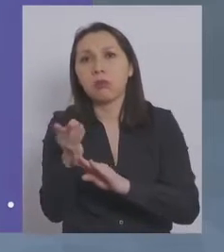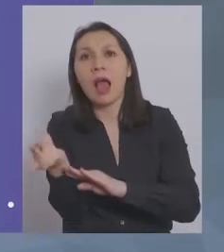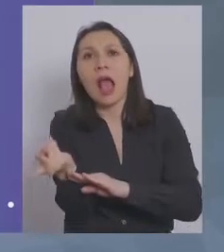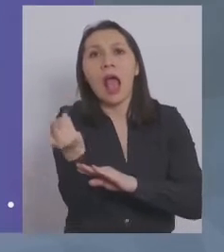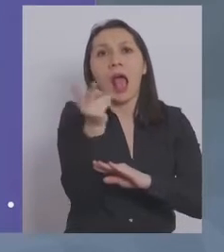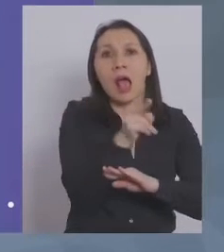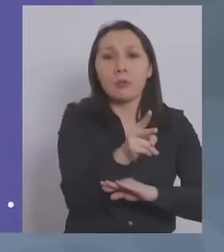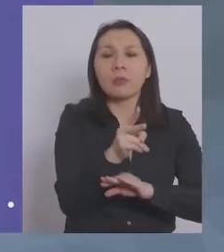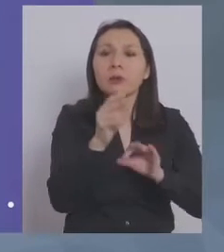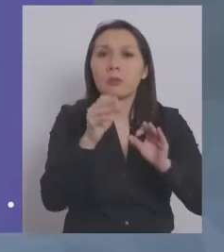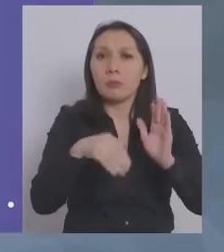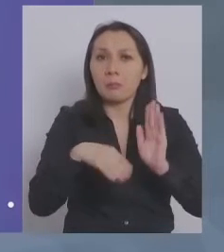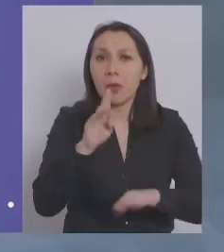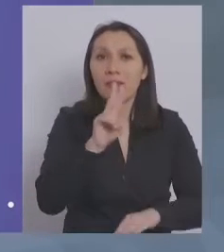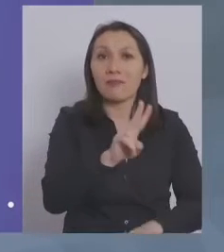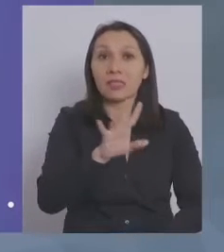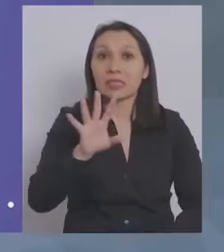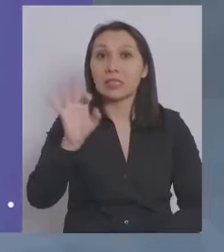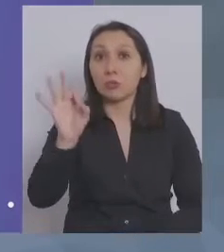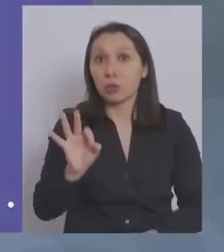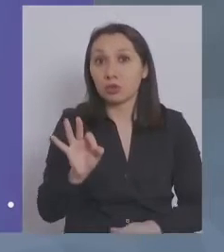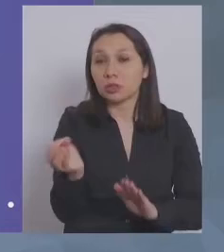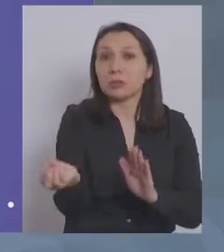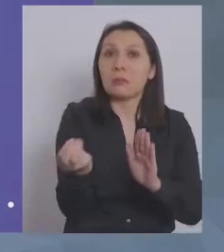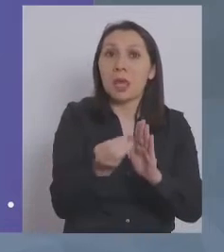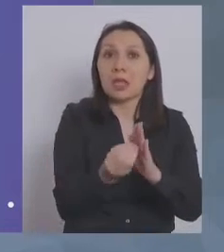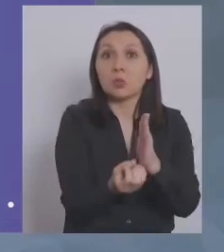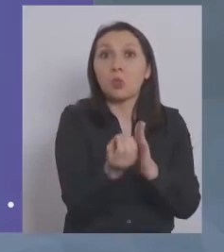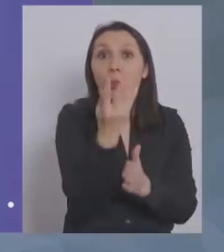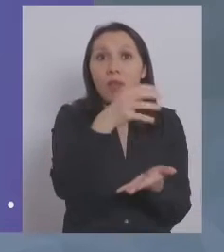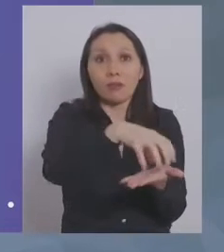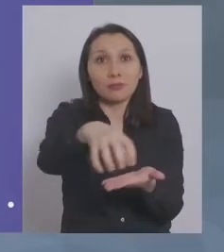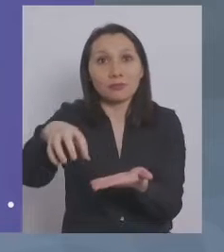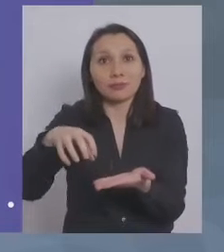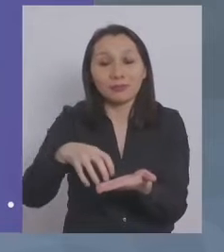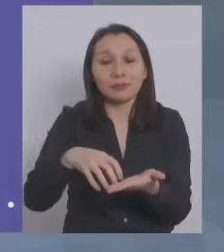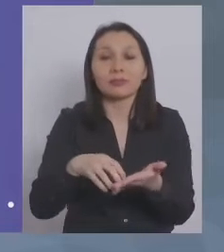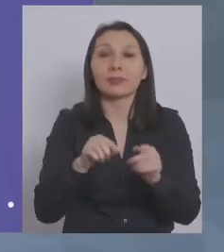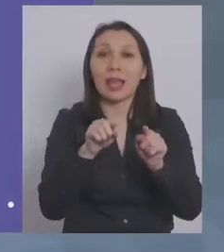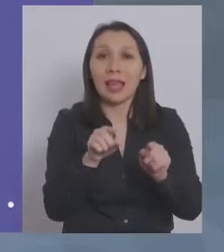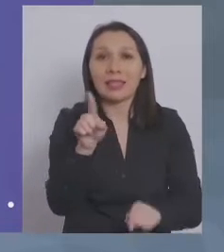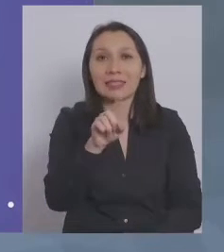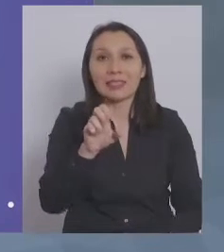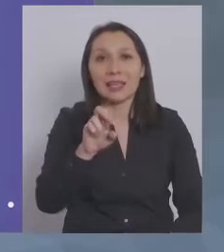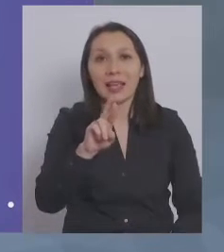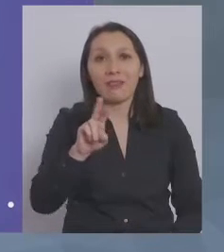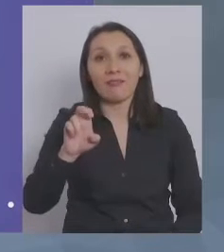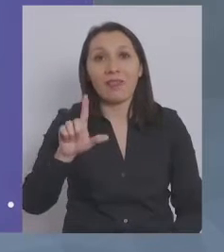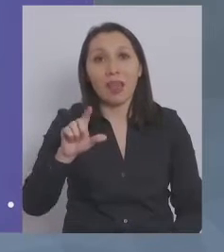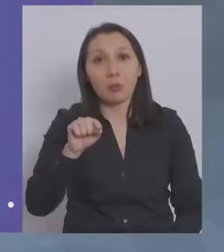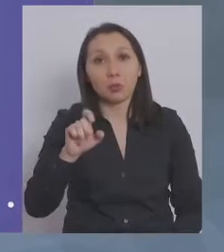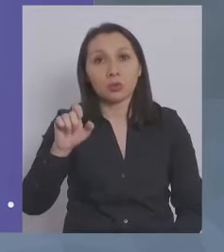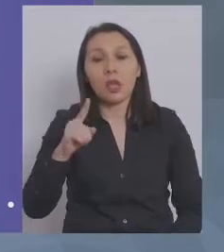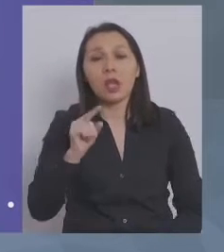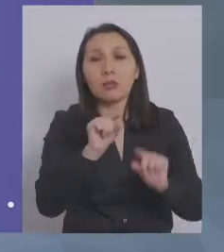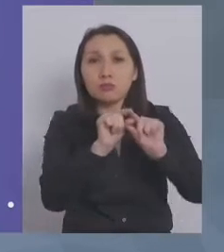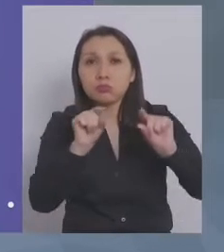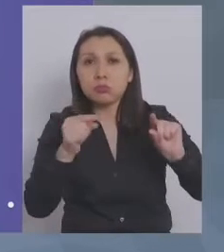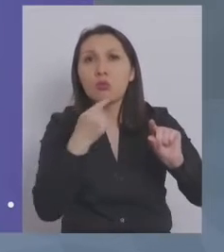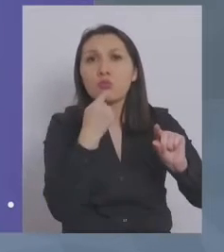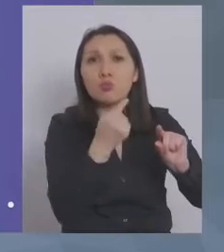cambiado ese lugar. Tenemos más del 25% de nuevos locales. Ahí en Cervel.cl, en el sector consulta.